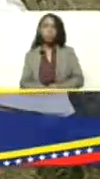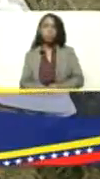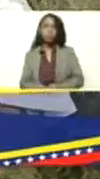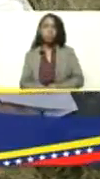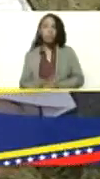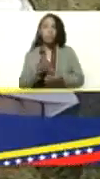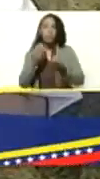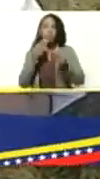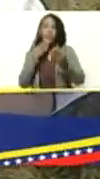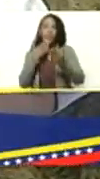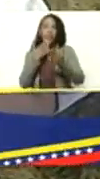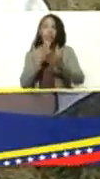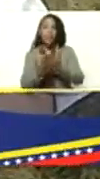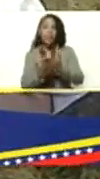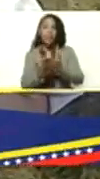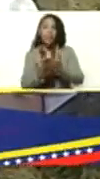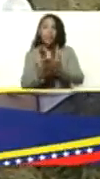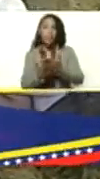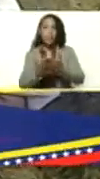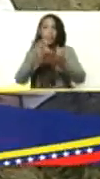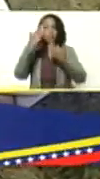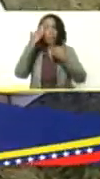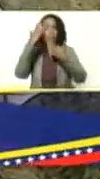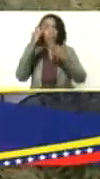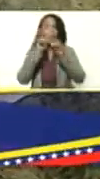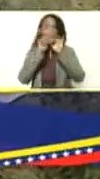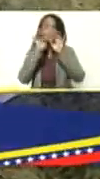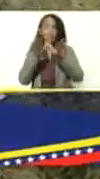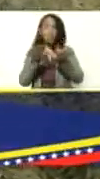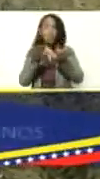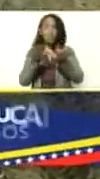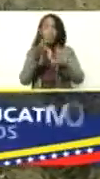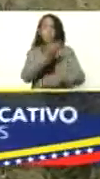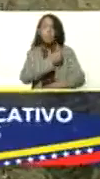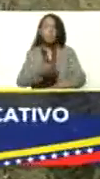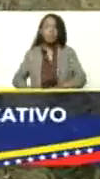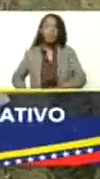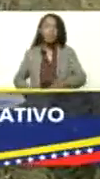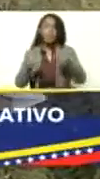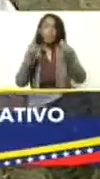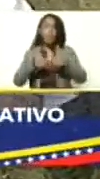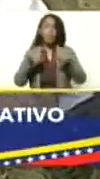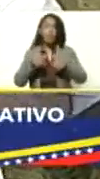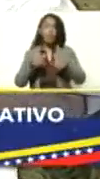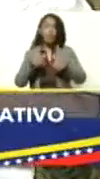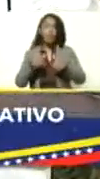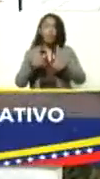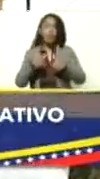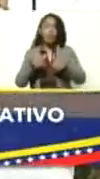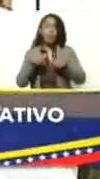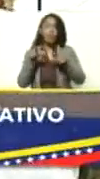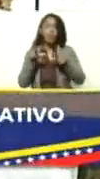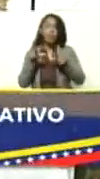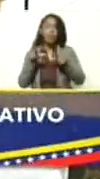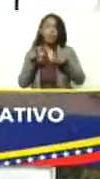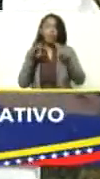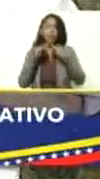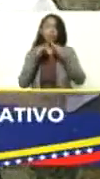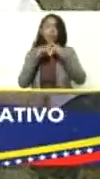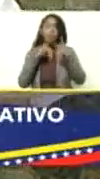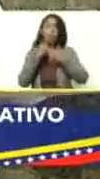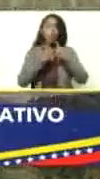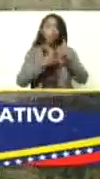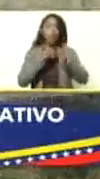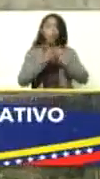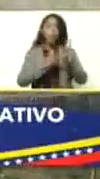Muchísimas gracias, saludos y bendiciones, presidente, desde acá, desde esta unidad de producción